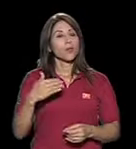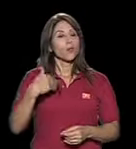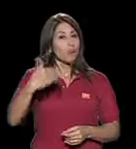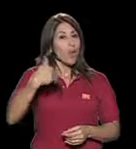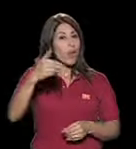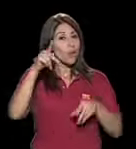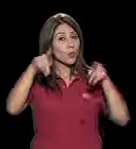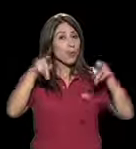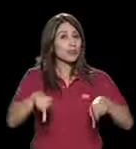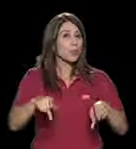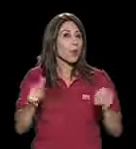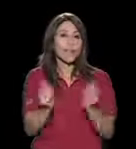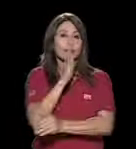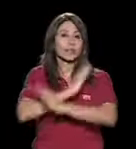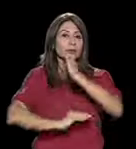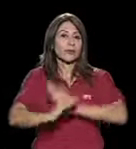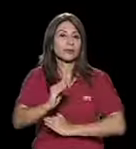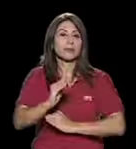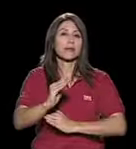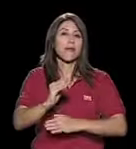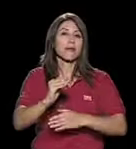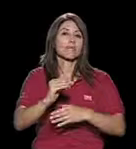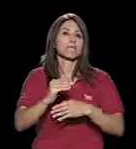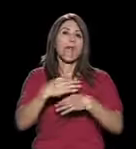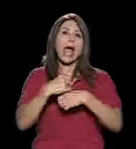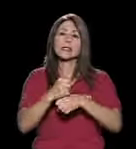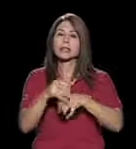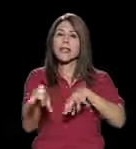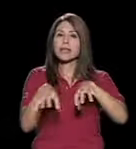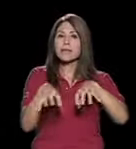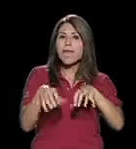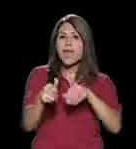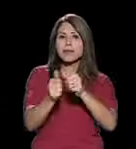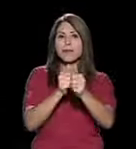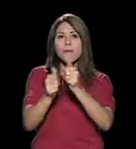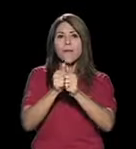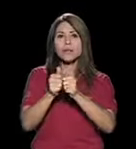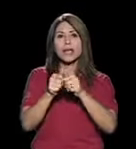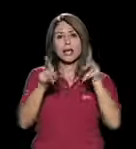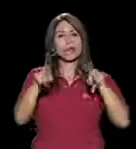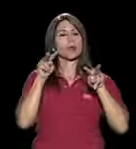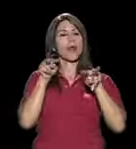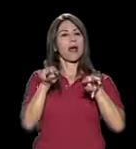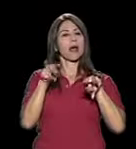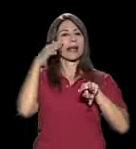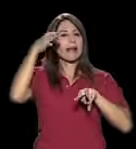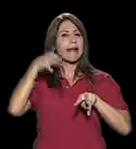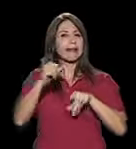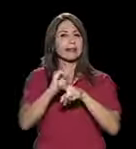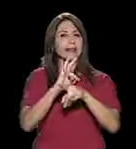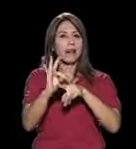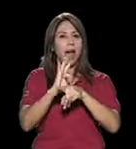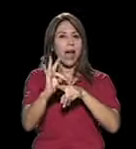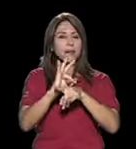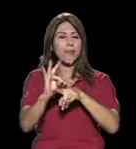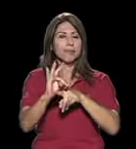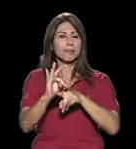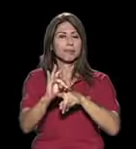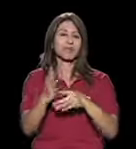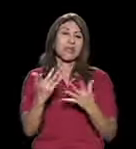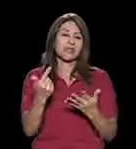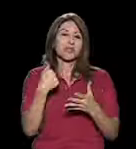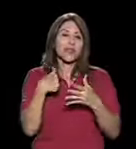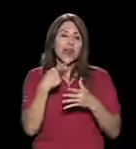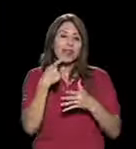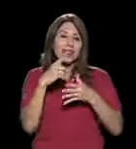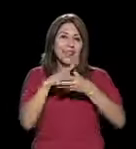Sí, cuando una persona con algún tipo de discapacidad hace algún tipo de actividad, piensan que la mayoría es terapia. En cierta forma, yo le